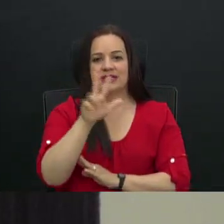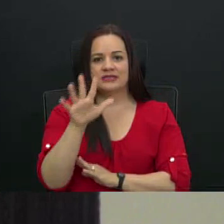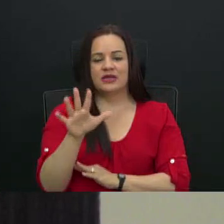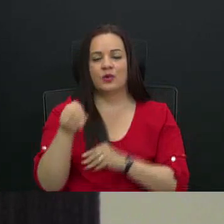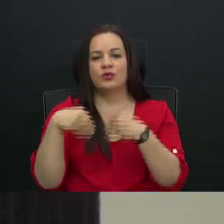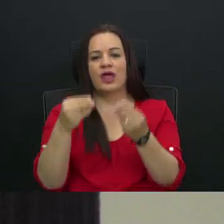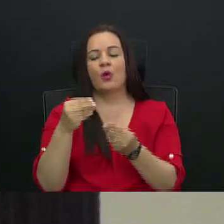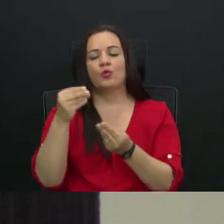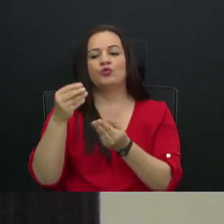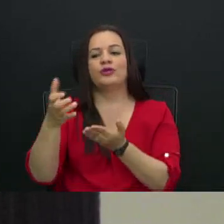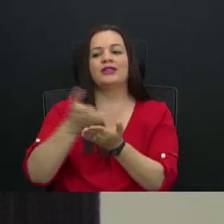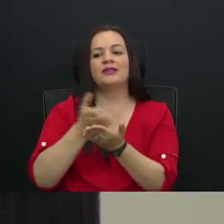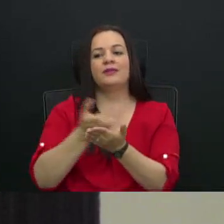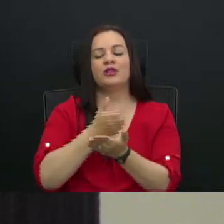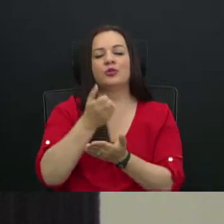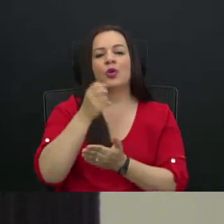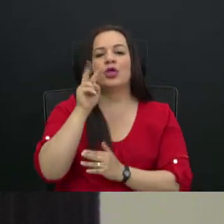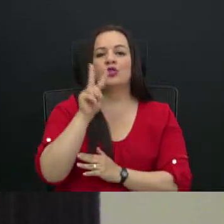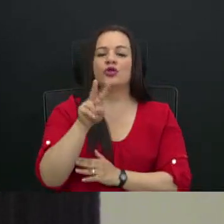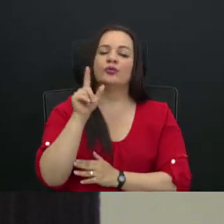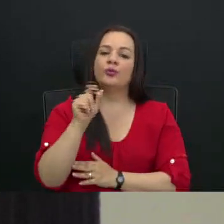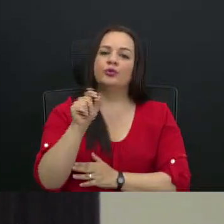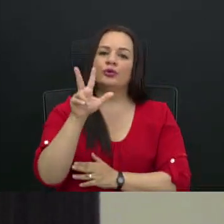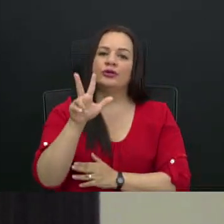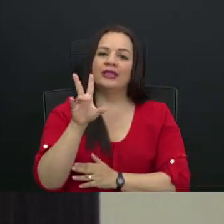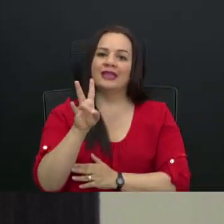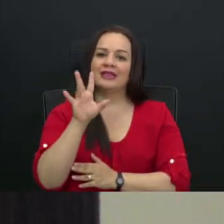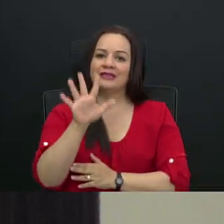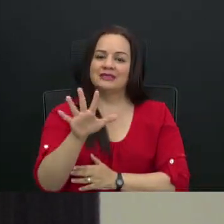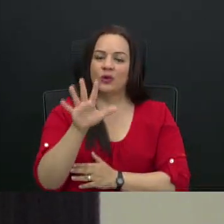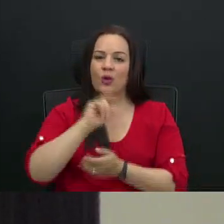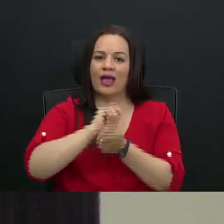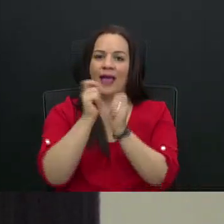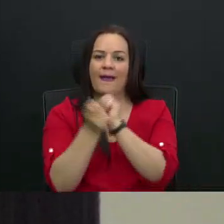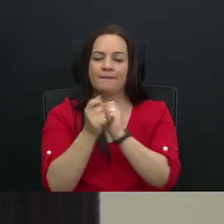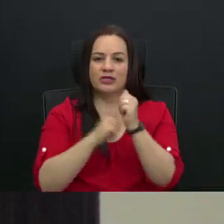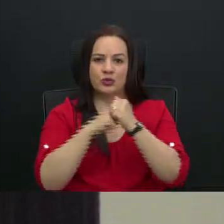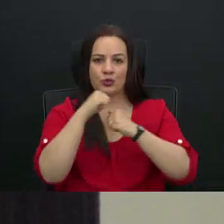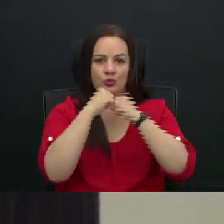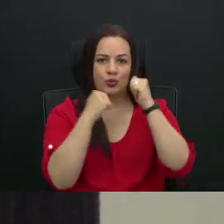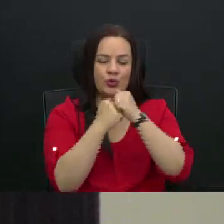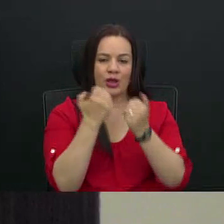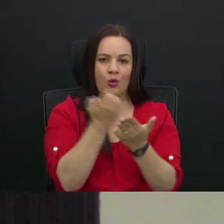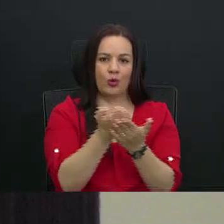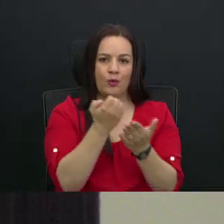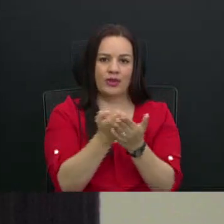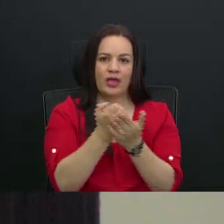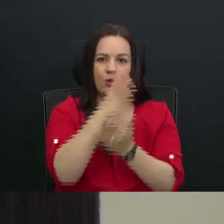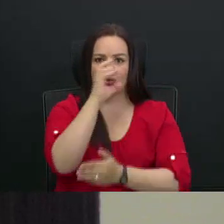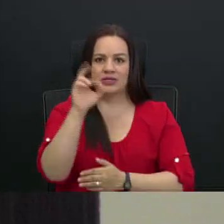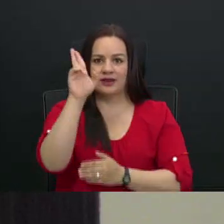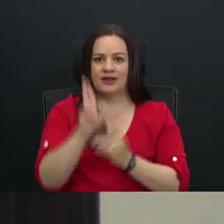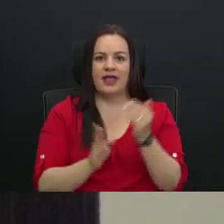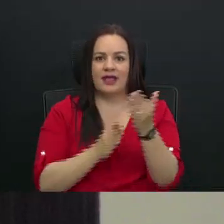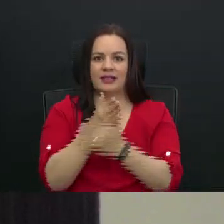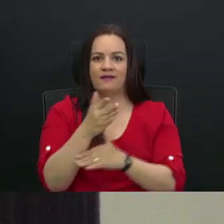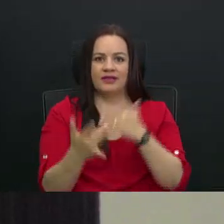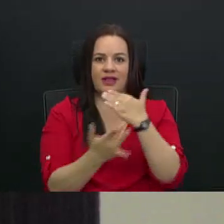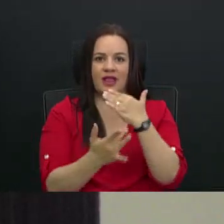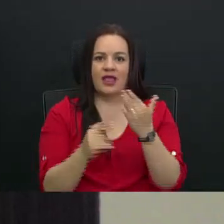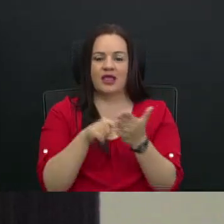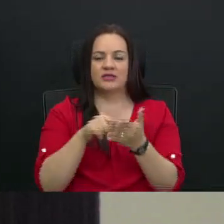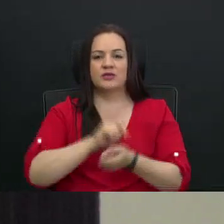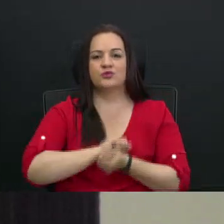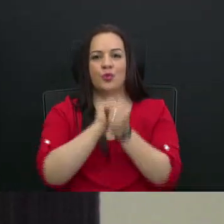.75 viene de cambiar las estructuras de la economía costarricense a través de tecnología, ese es un